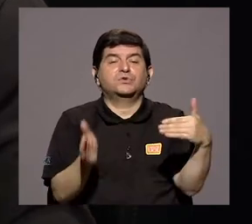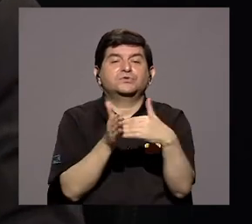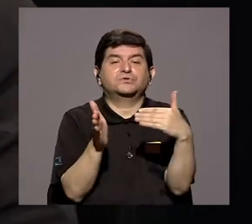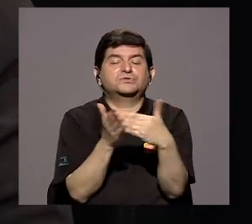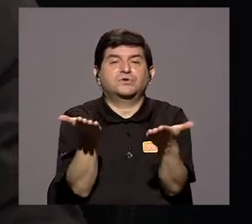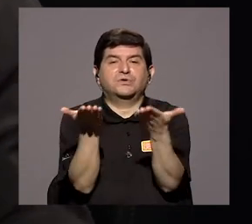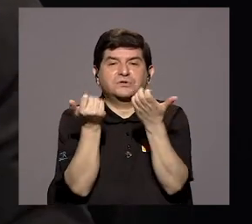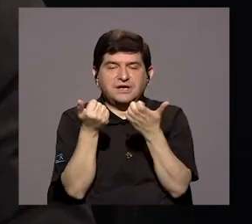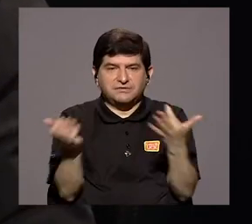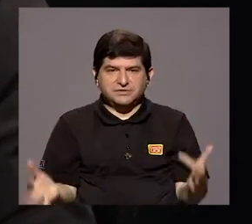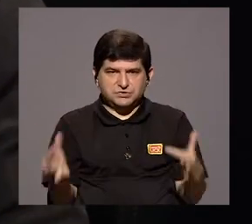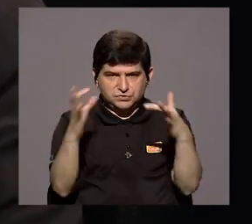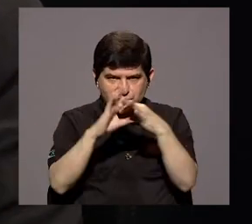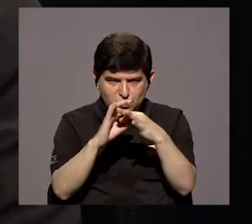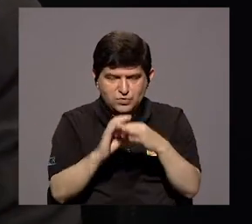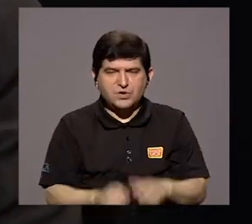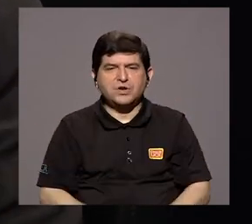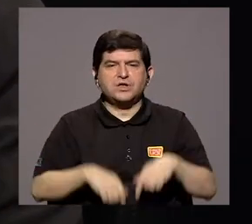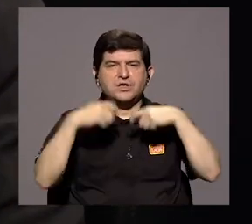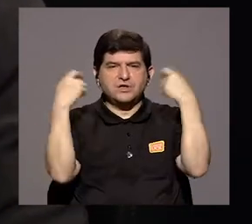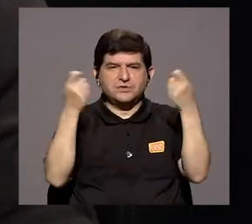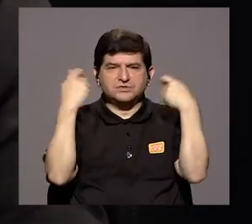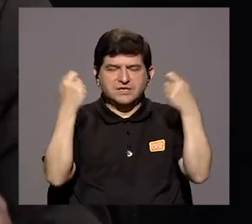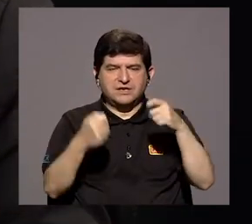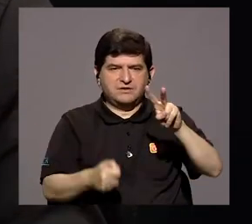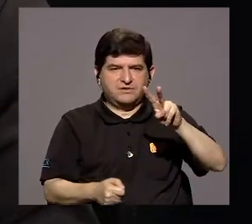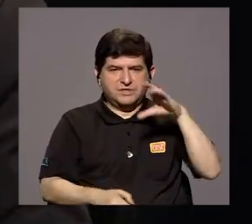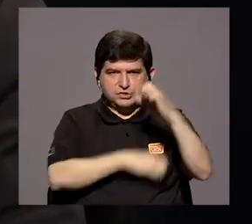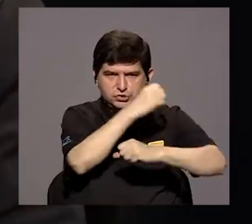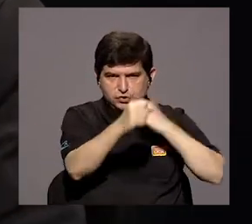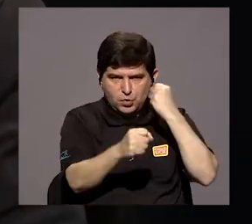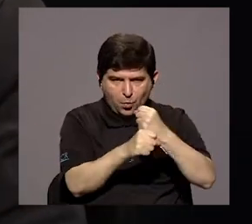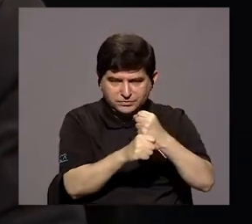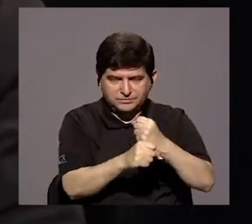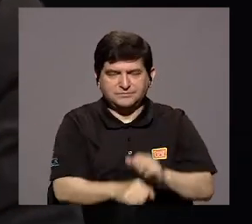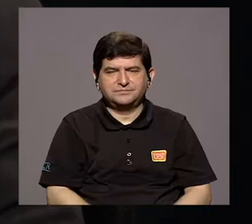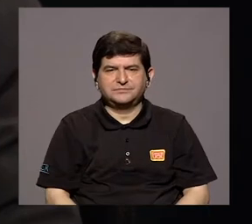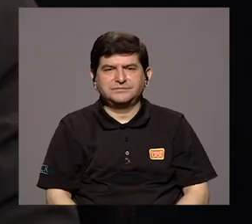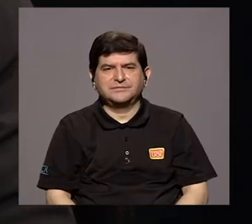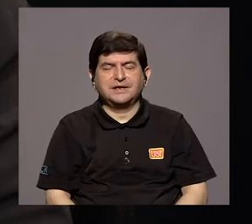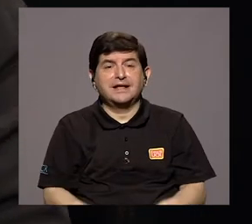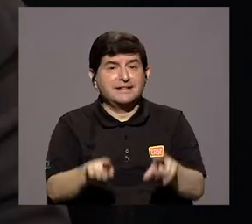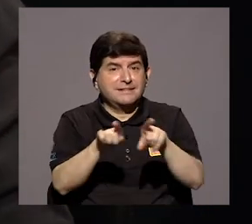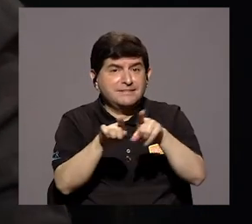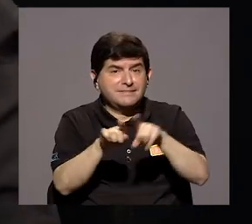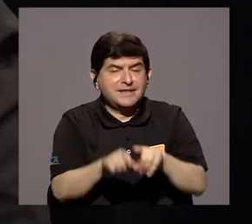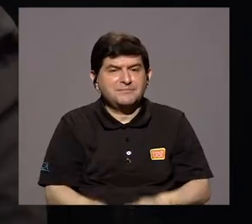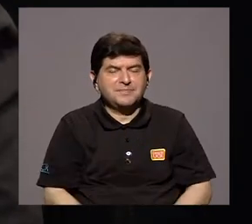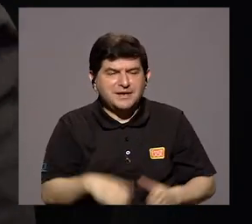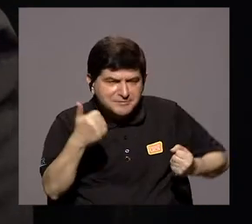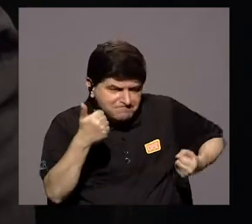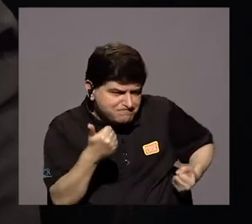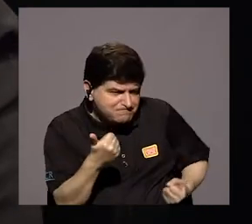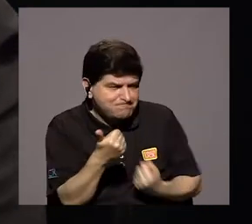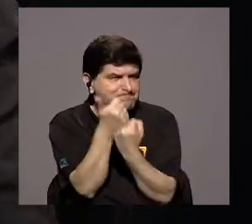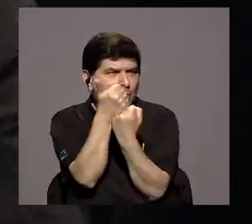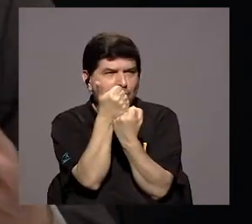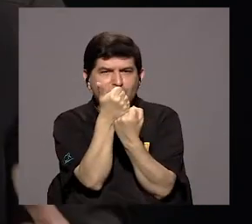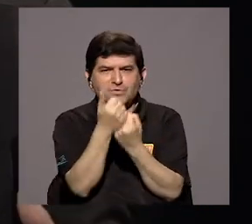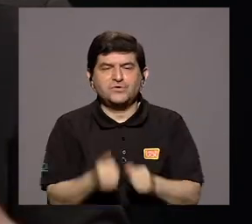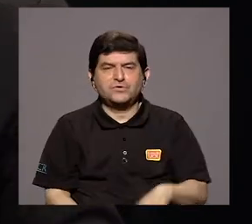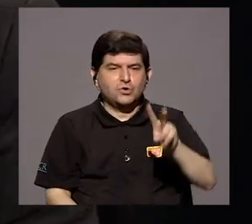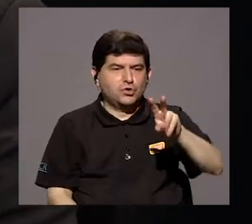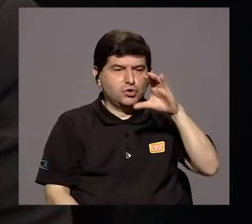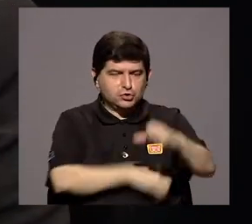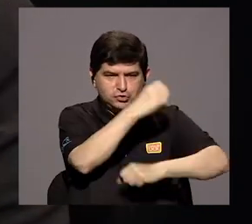conjuntamente con la celebración del bicentenario, pues arrancar con ese apalancamiento, todo ese canal que sea el bicentenario para